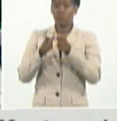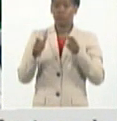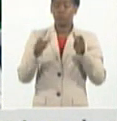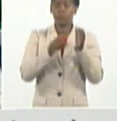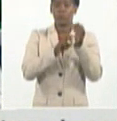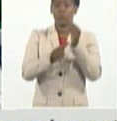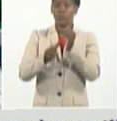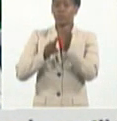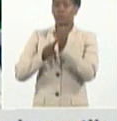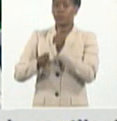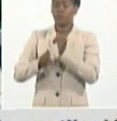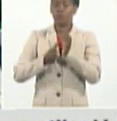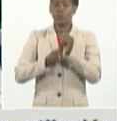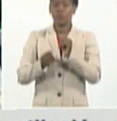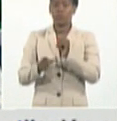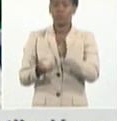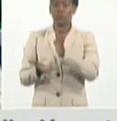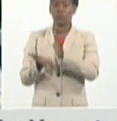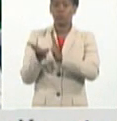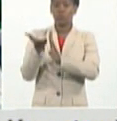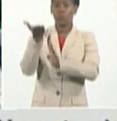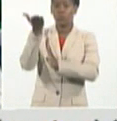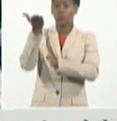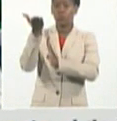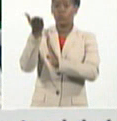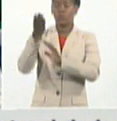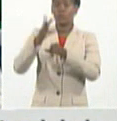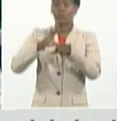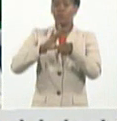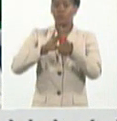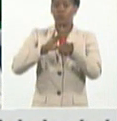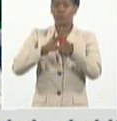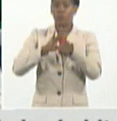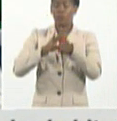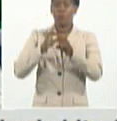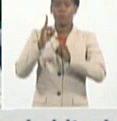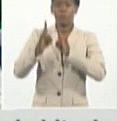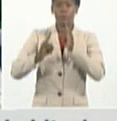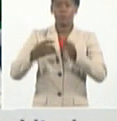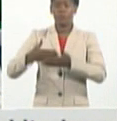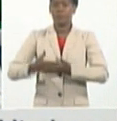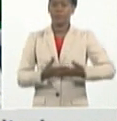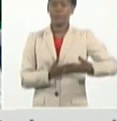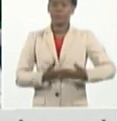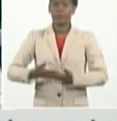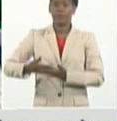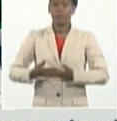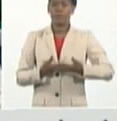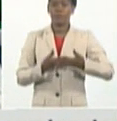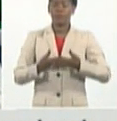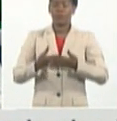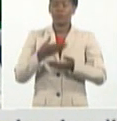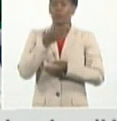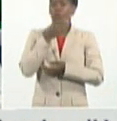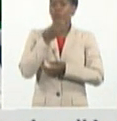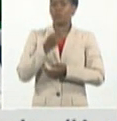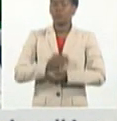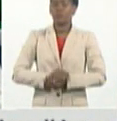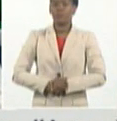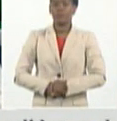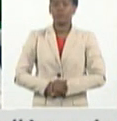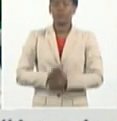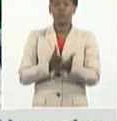cuenta por el número, muy elevadas de casos pediátricos diagnosticados. Activos, las cifras de activos,